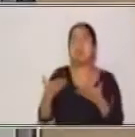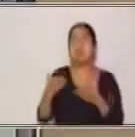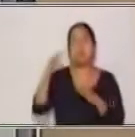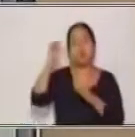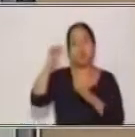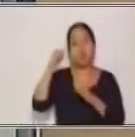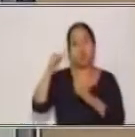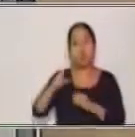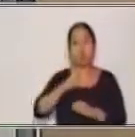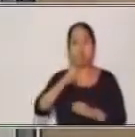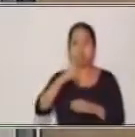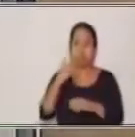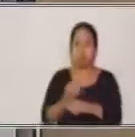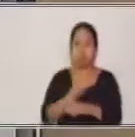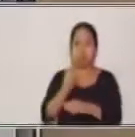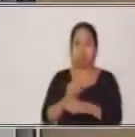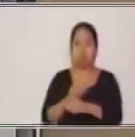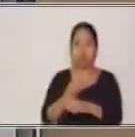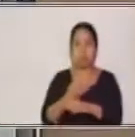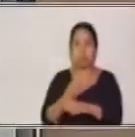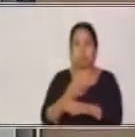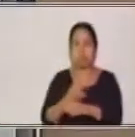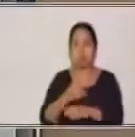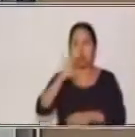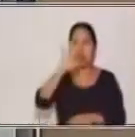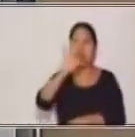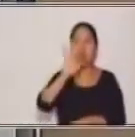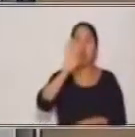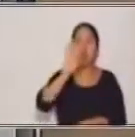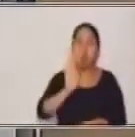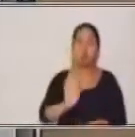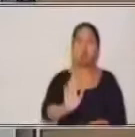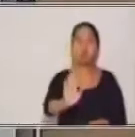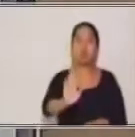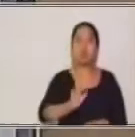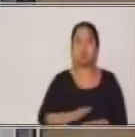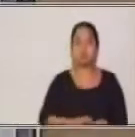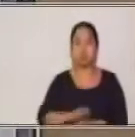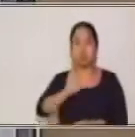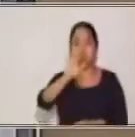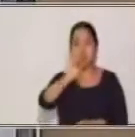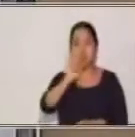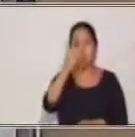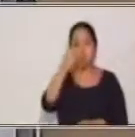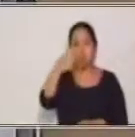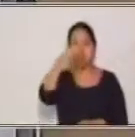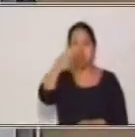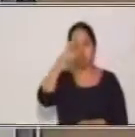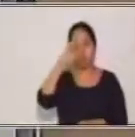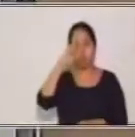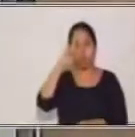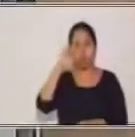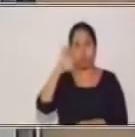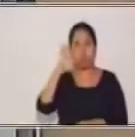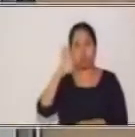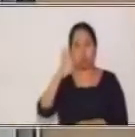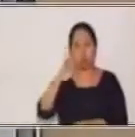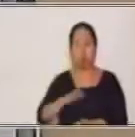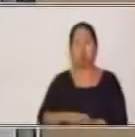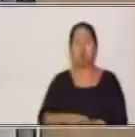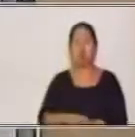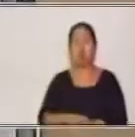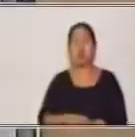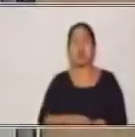utilizando el ustedeo, ustedeo, y se refiere,